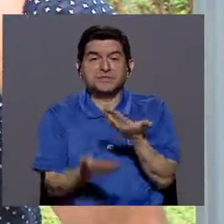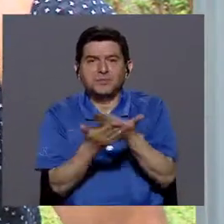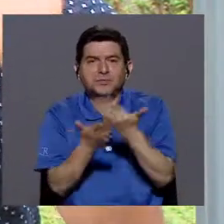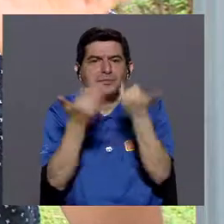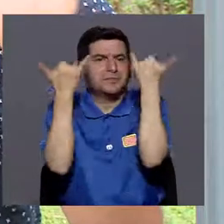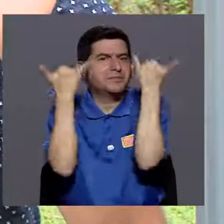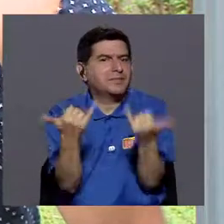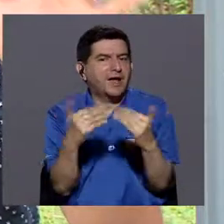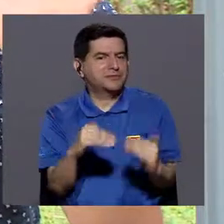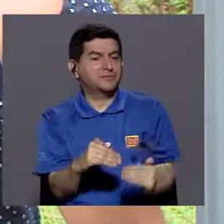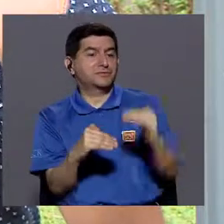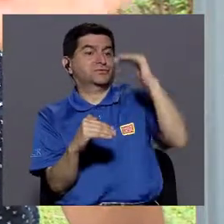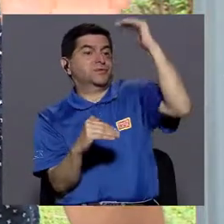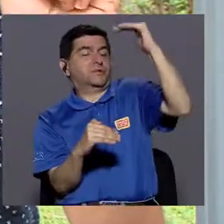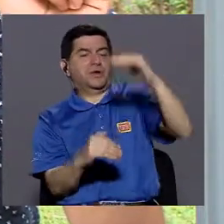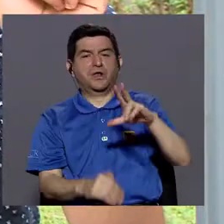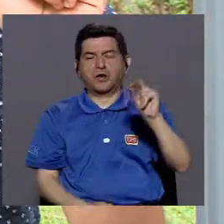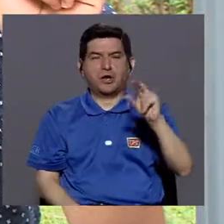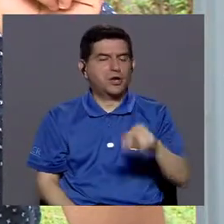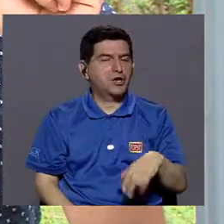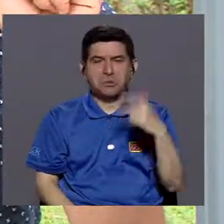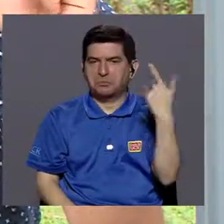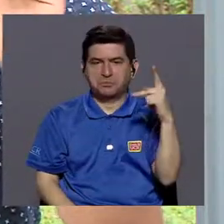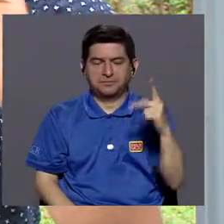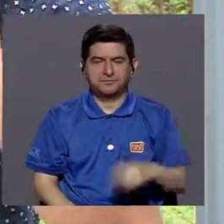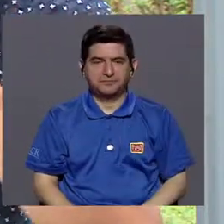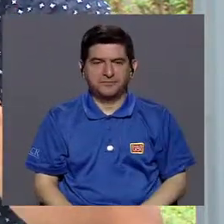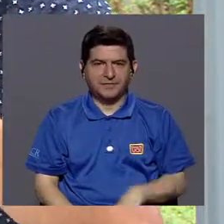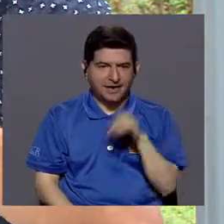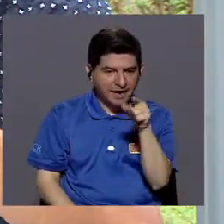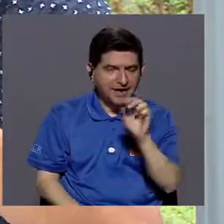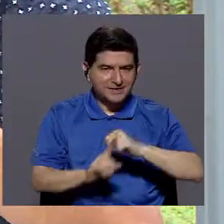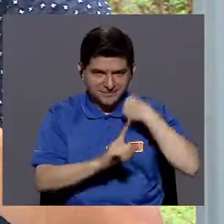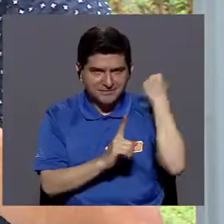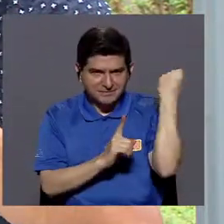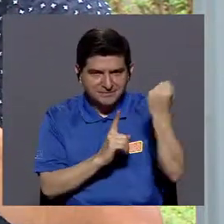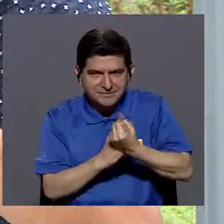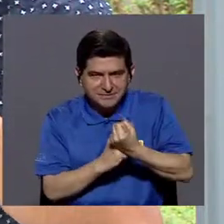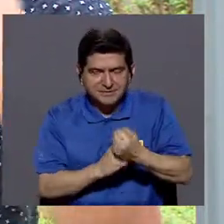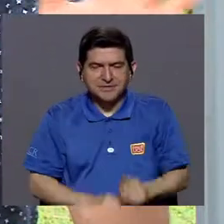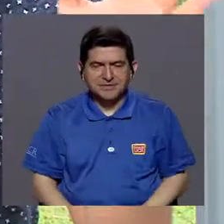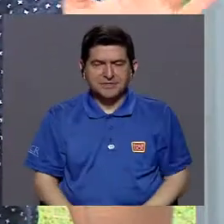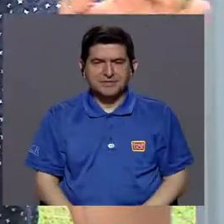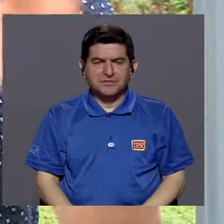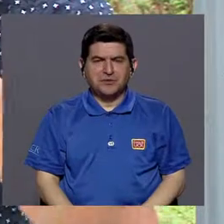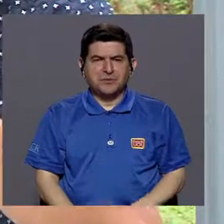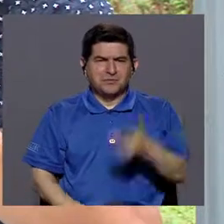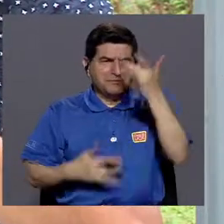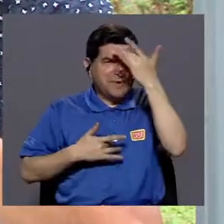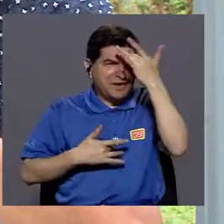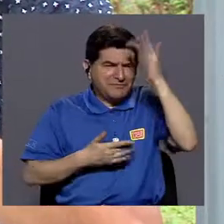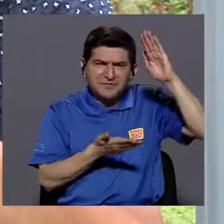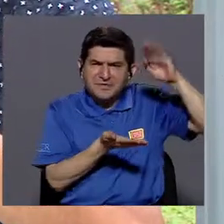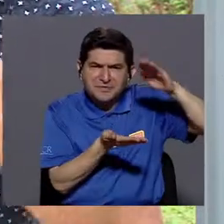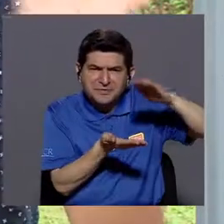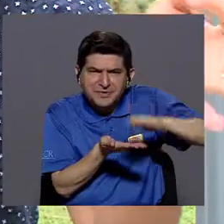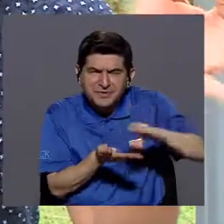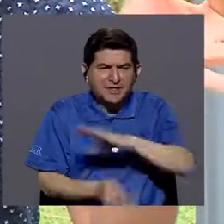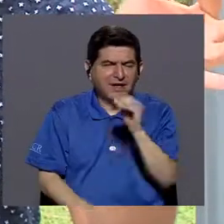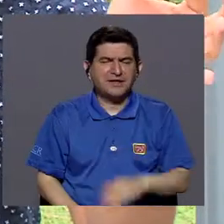demostradamente mucho más alto que el riesgo. Y eso es una cosa para bajar las enfermedades, para bajar